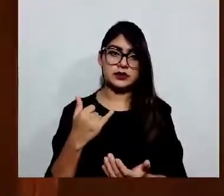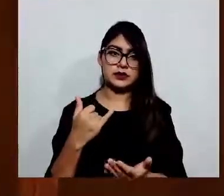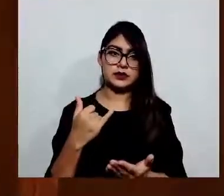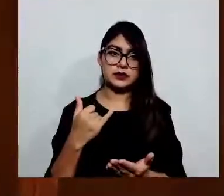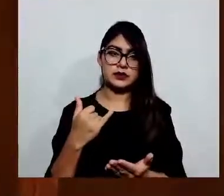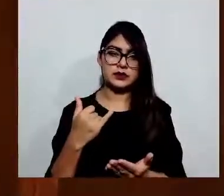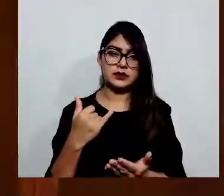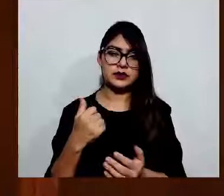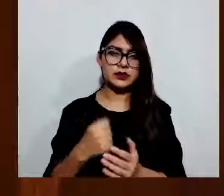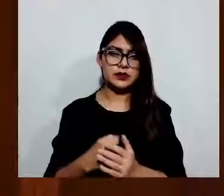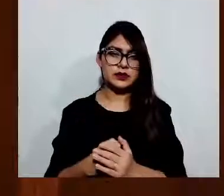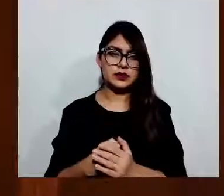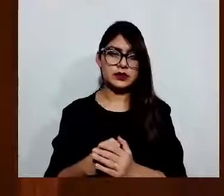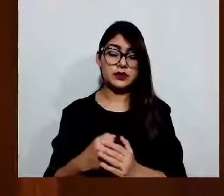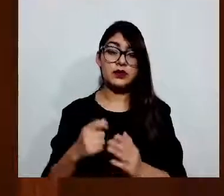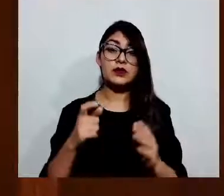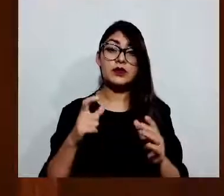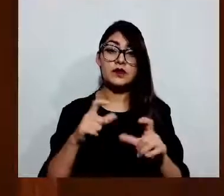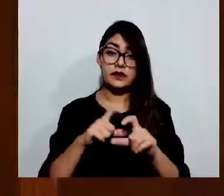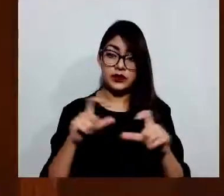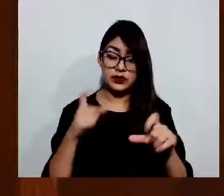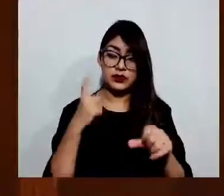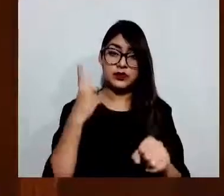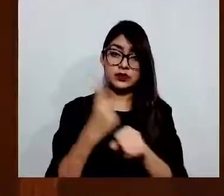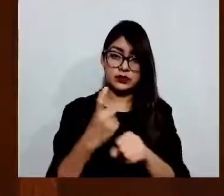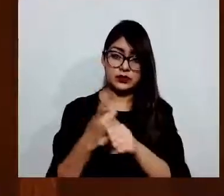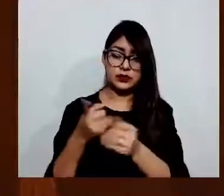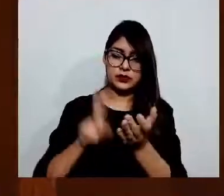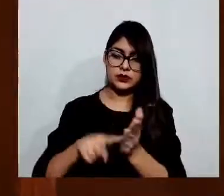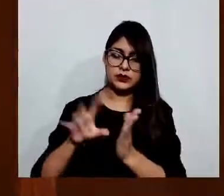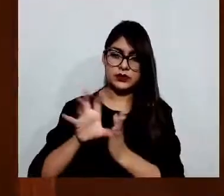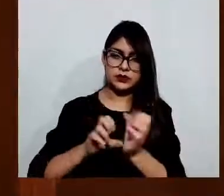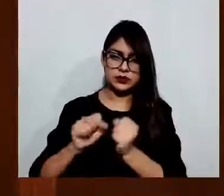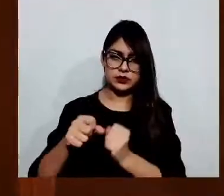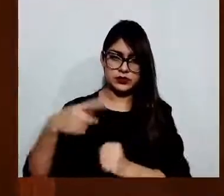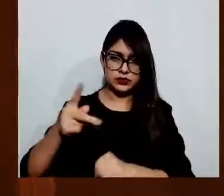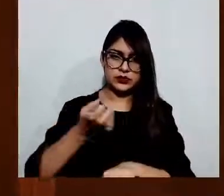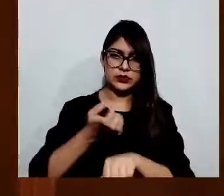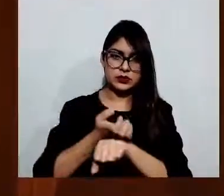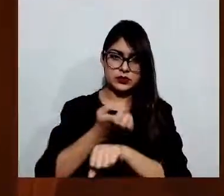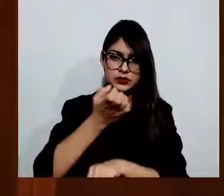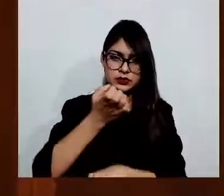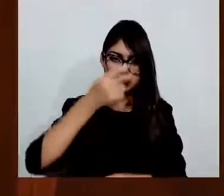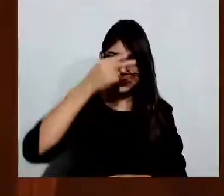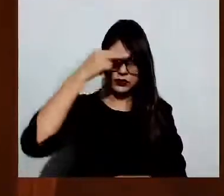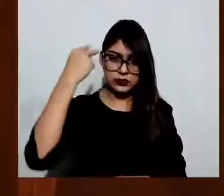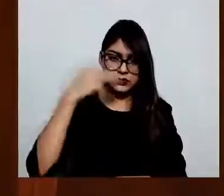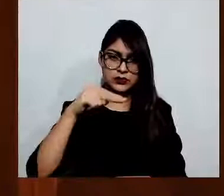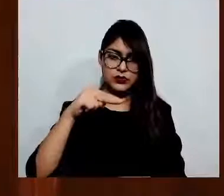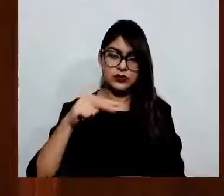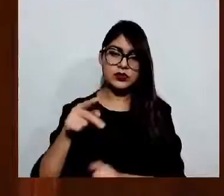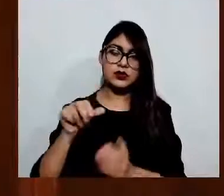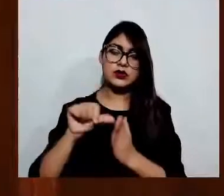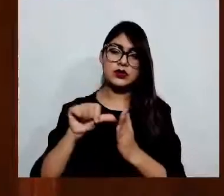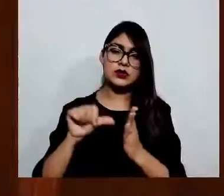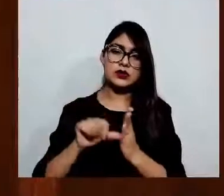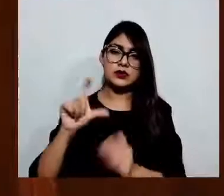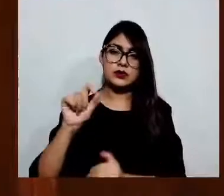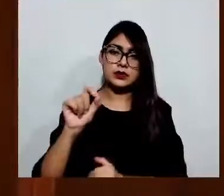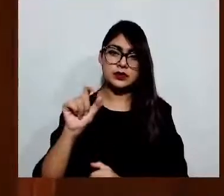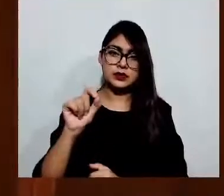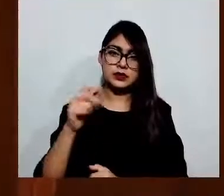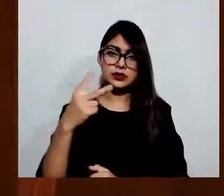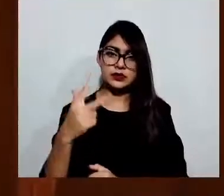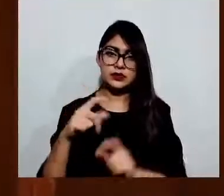de la Constitución Política del Estado Libre y Soberano de México, 28, fracción primera, 38, fracción